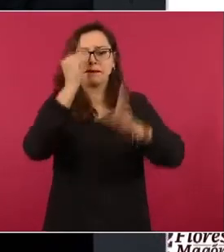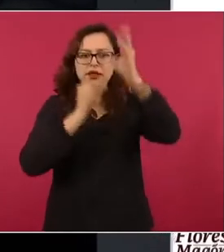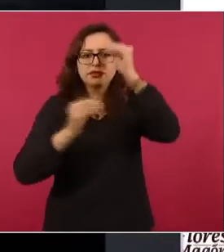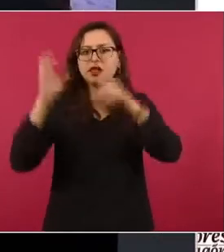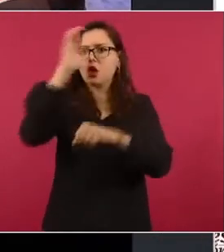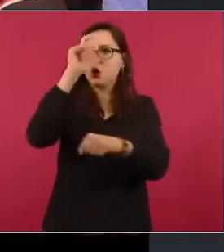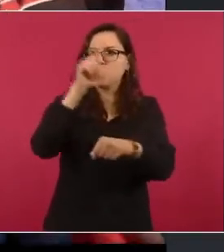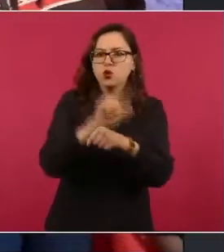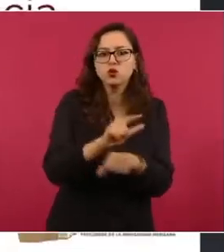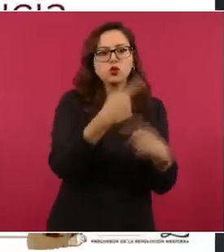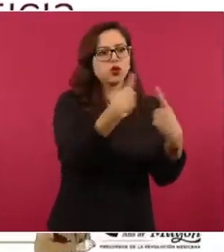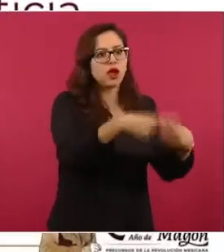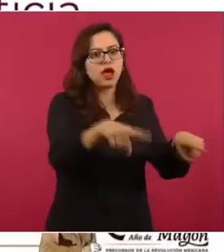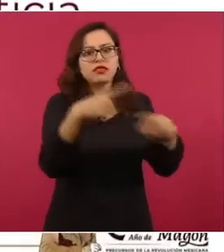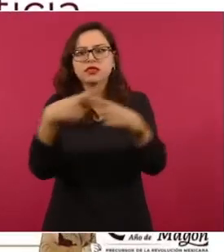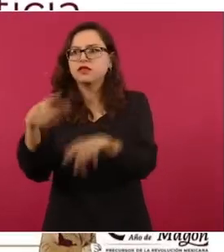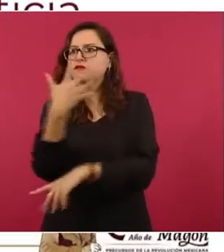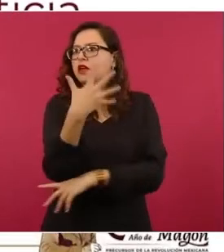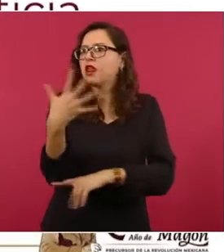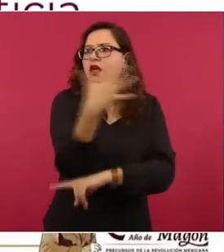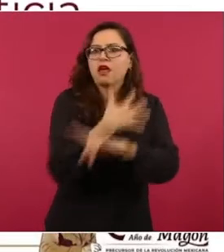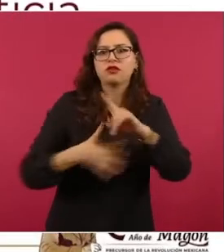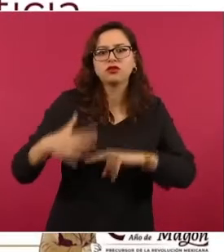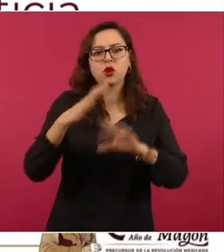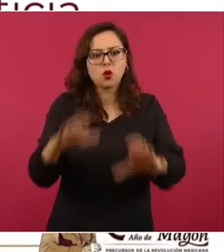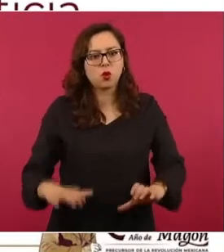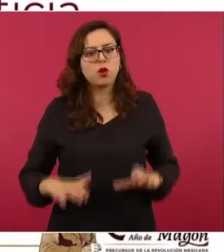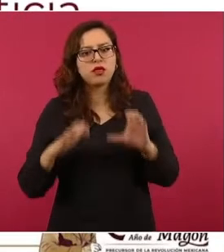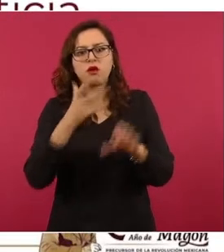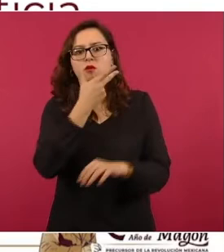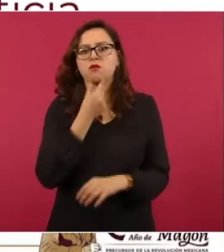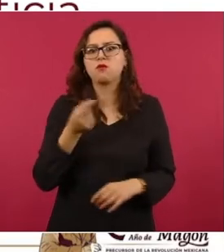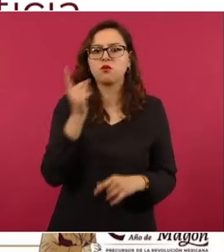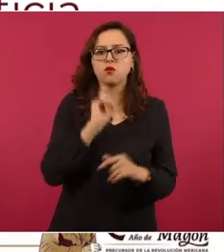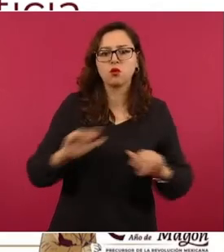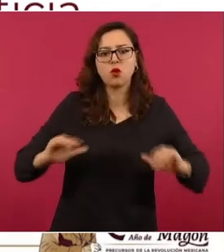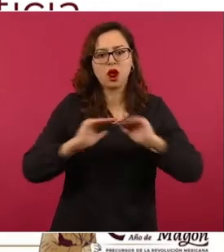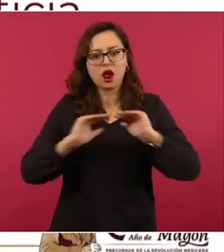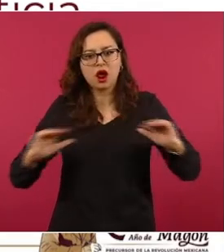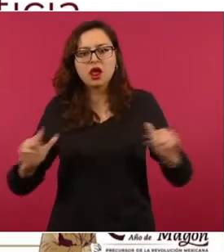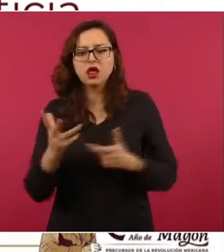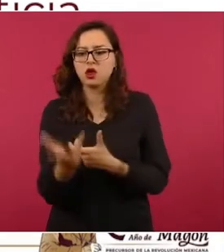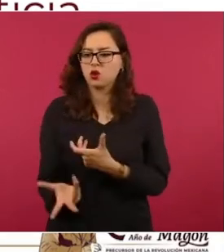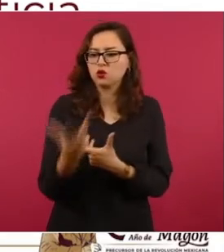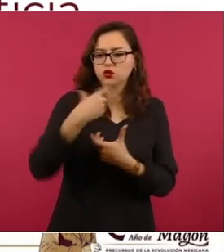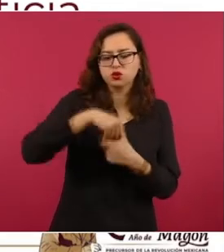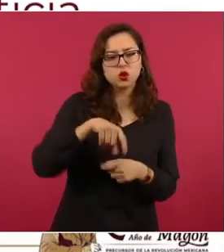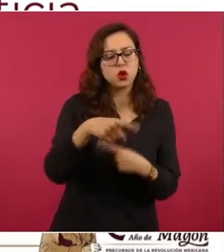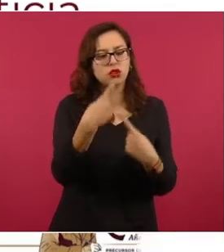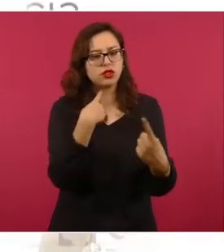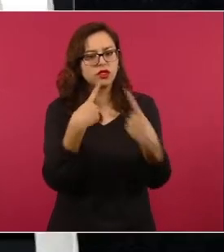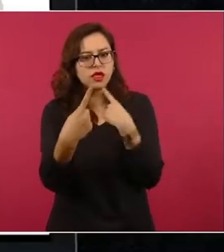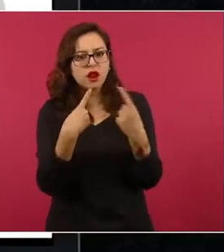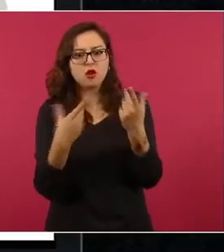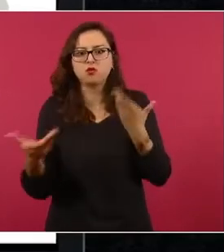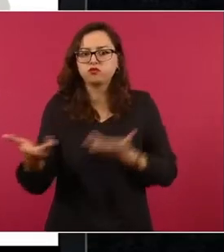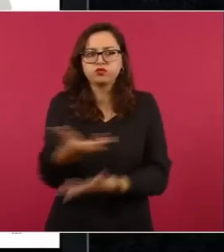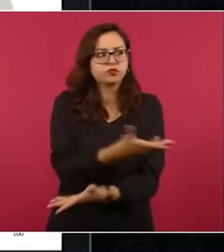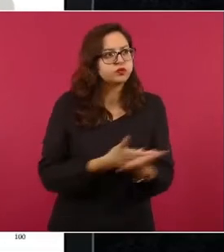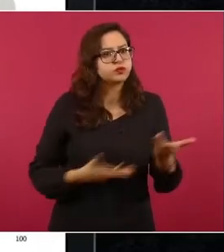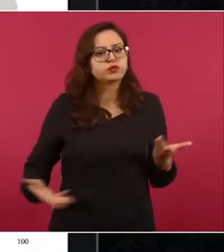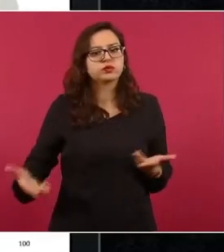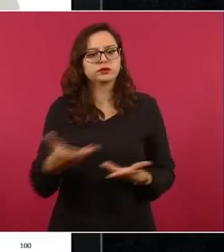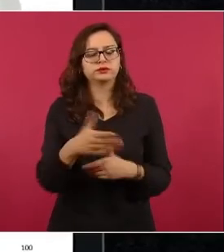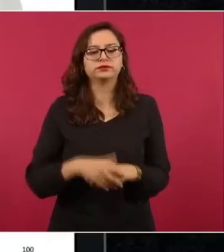interculturalidad, justicia ecológica y social, igualdad de género, sexual, inclusión y diálogo de saberes. Además,